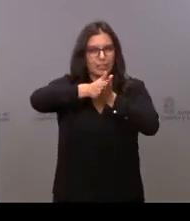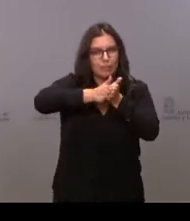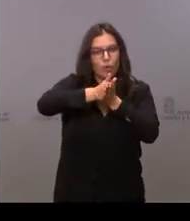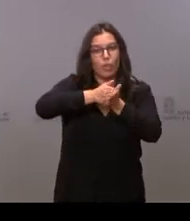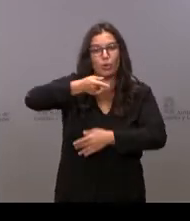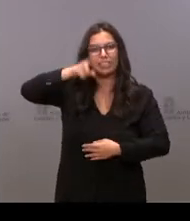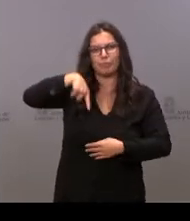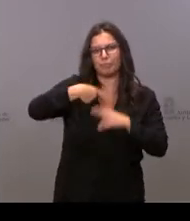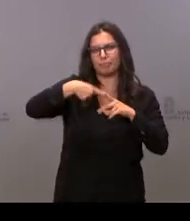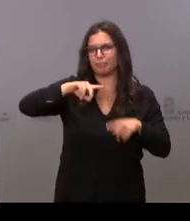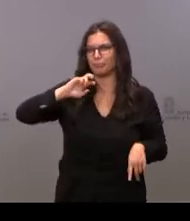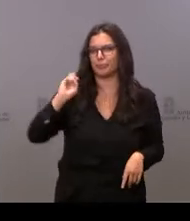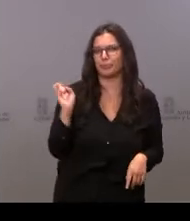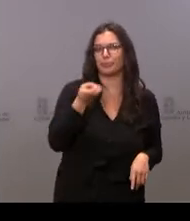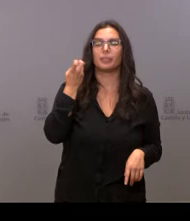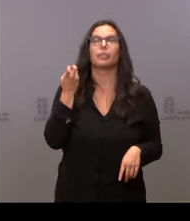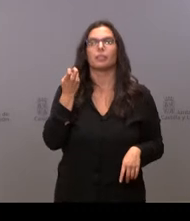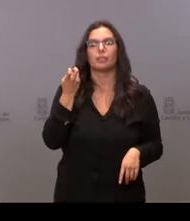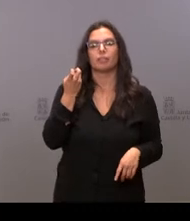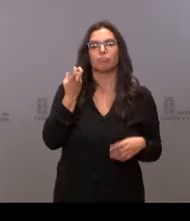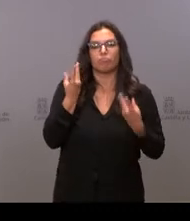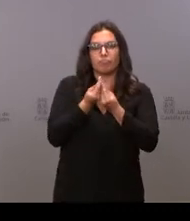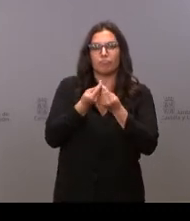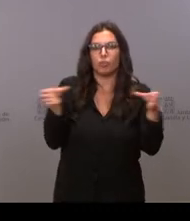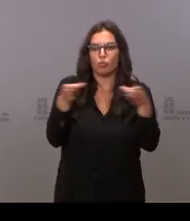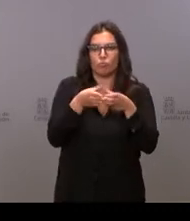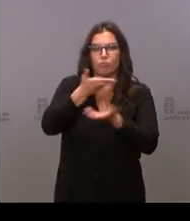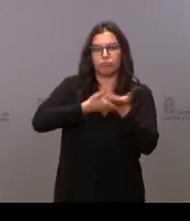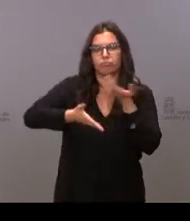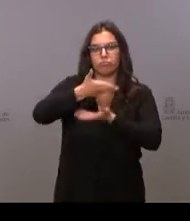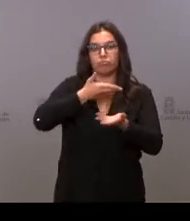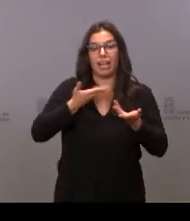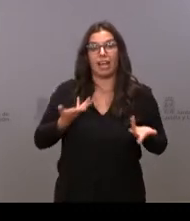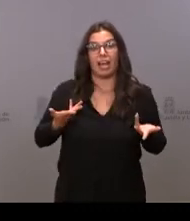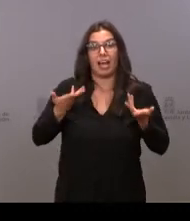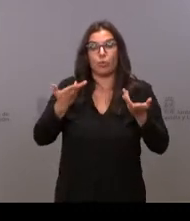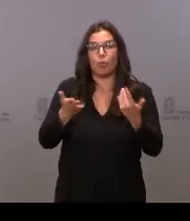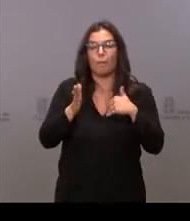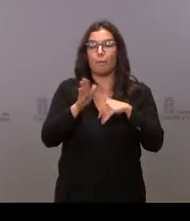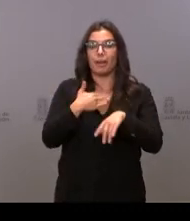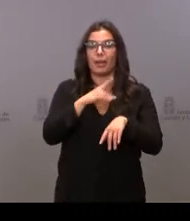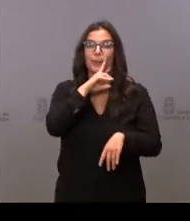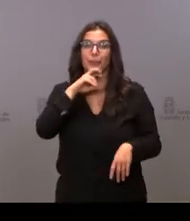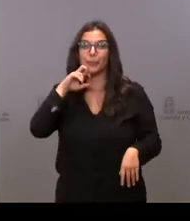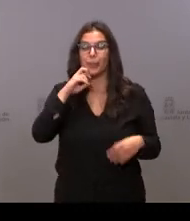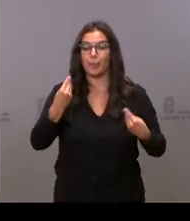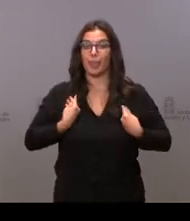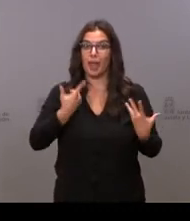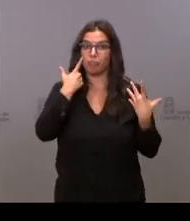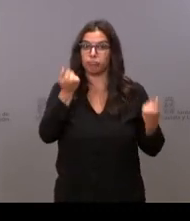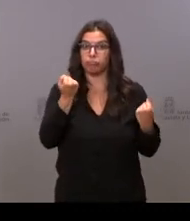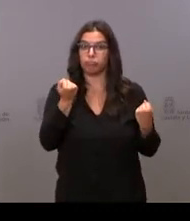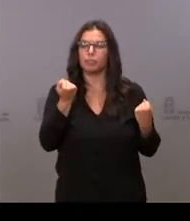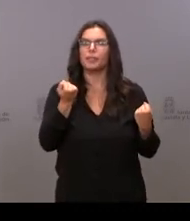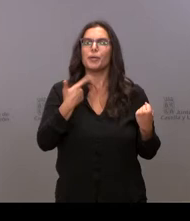actividades que realizan en compañía de otras personas y que contribuyen no solo al mantenimiento de una vida saludable,